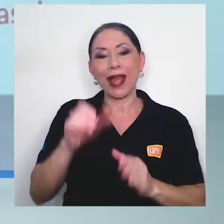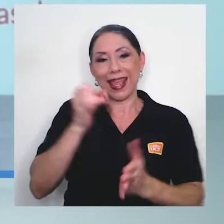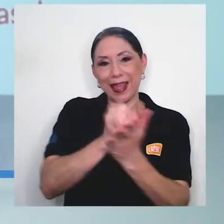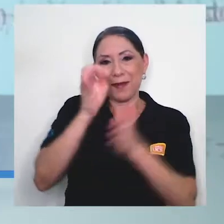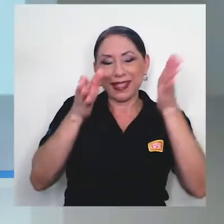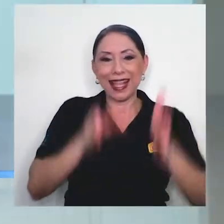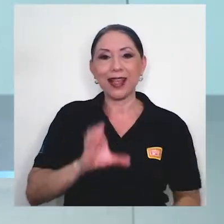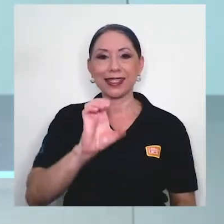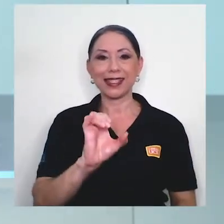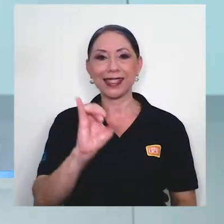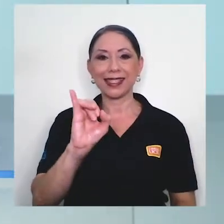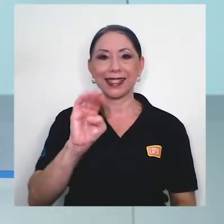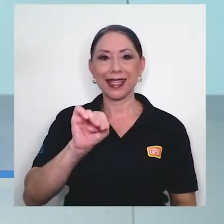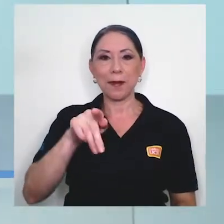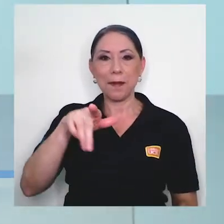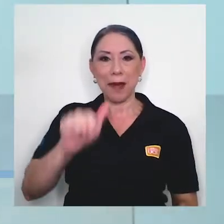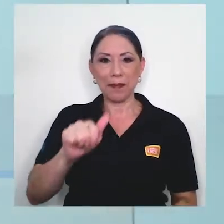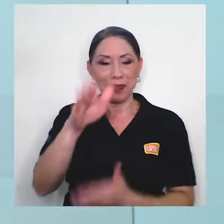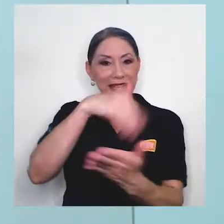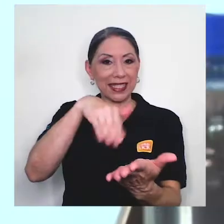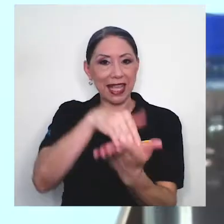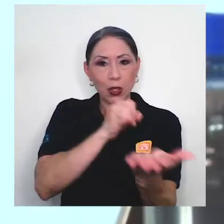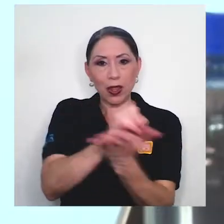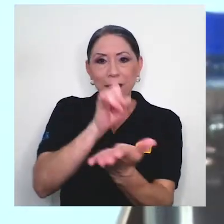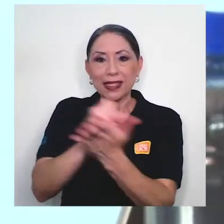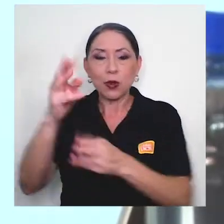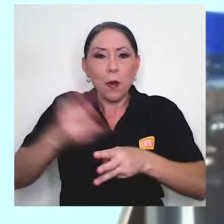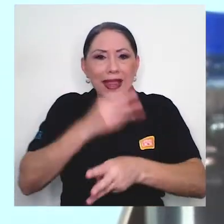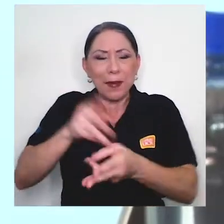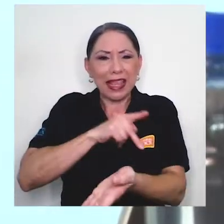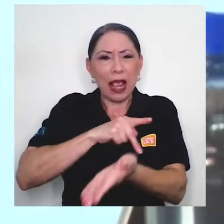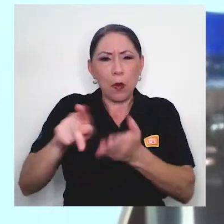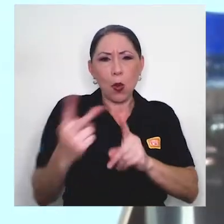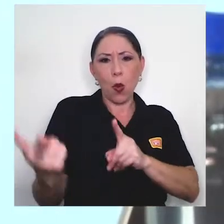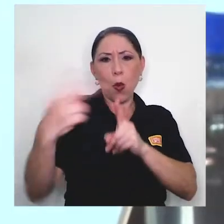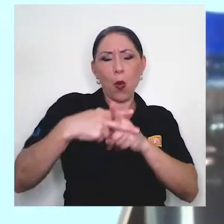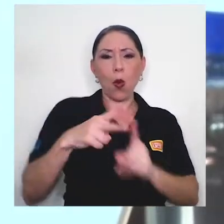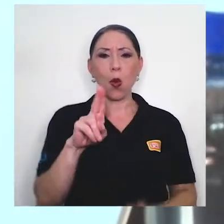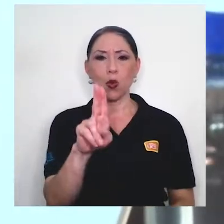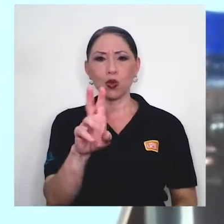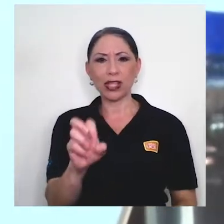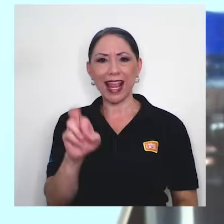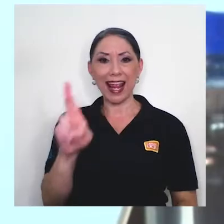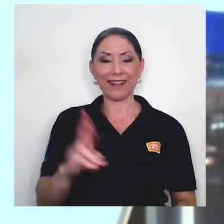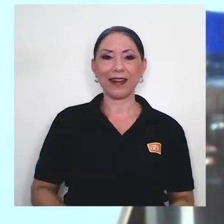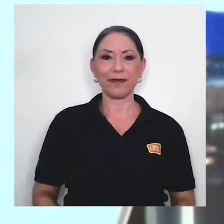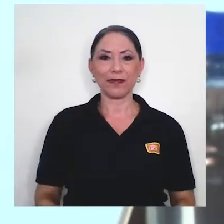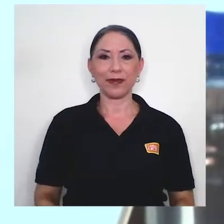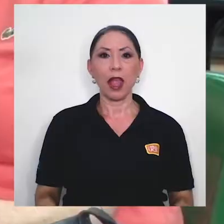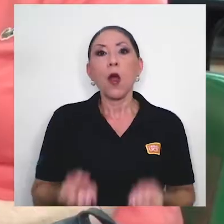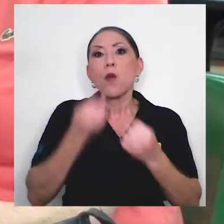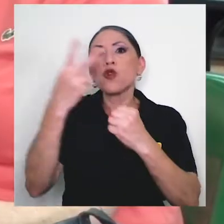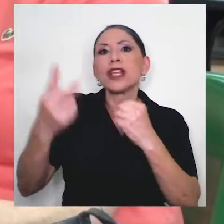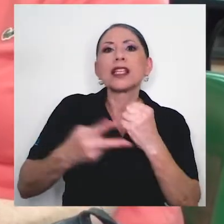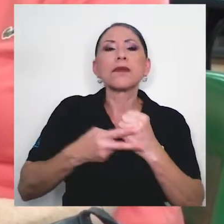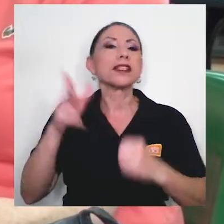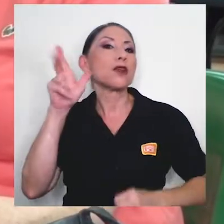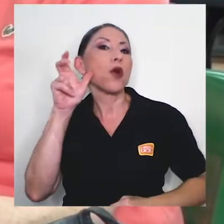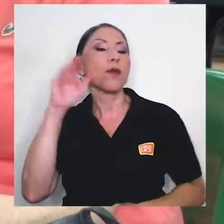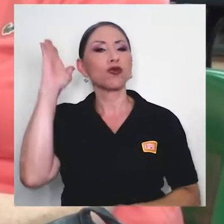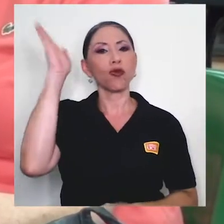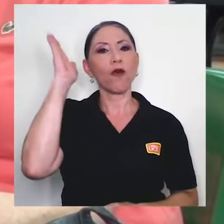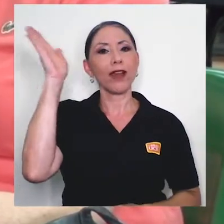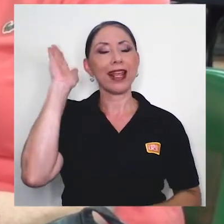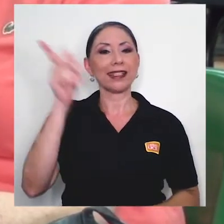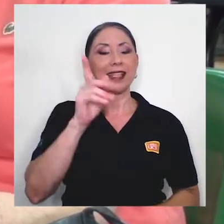del SIMPA, el Centro de Investigación en Matemática Pura y Aplicada de la UCR, tantas veces mencionado en conferencias